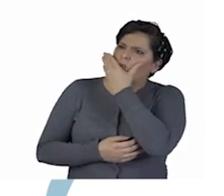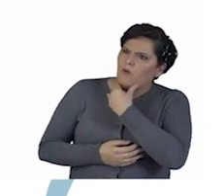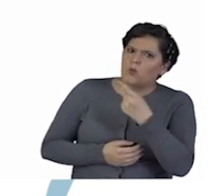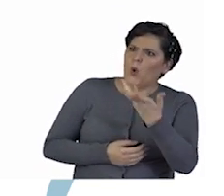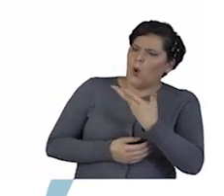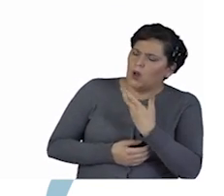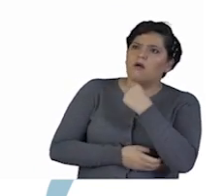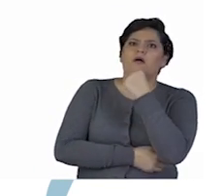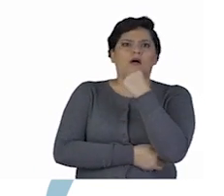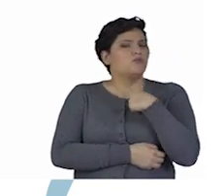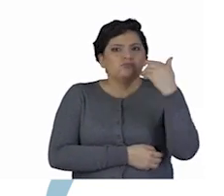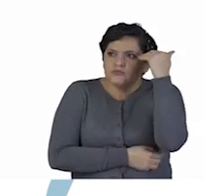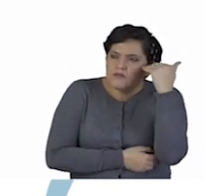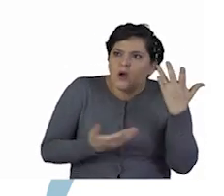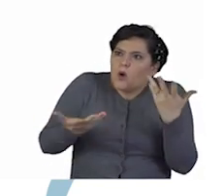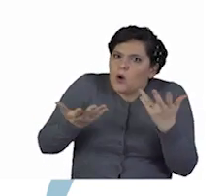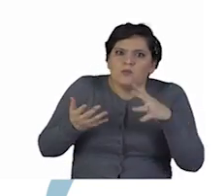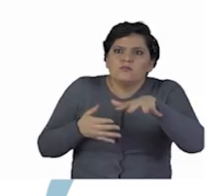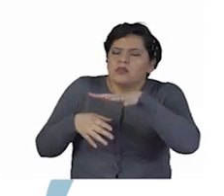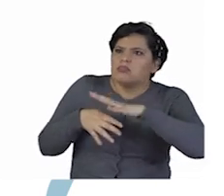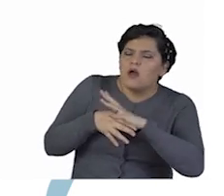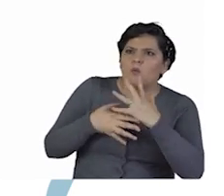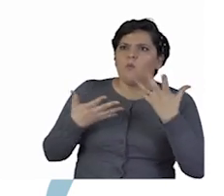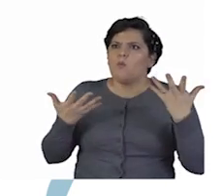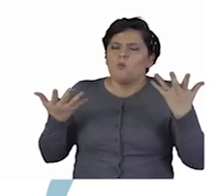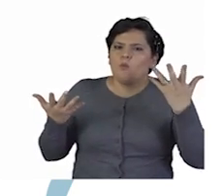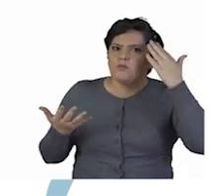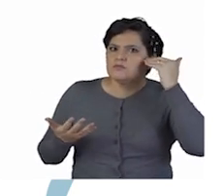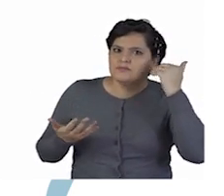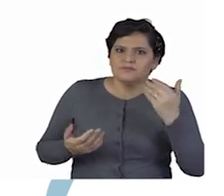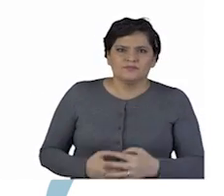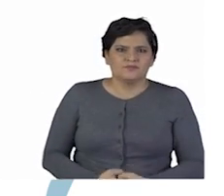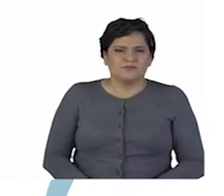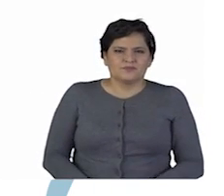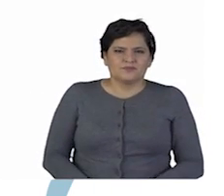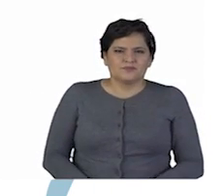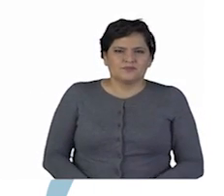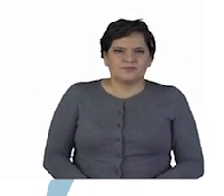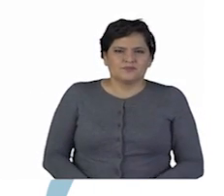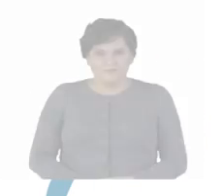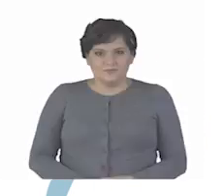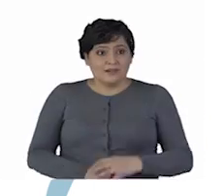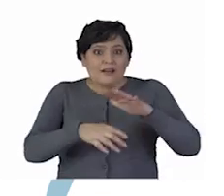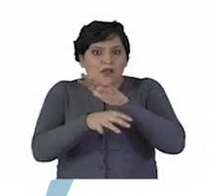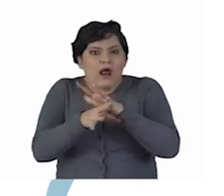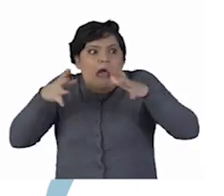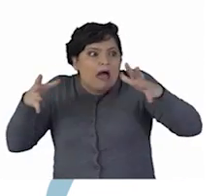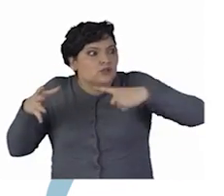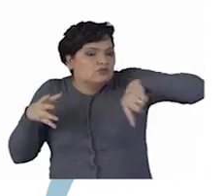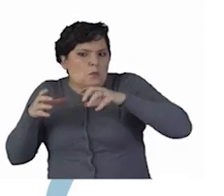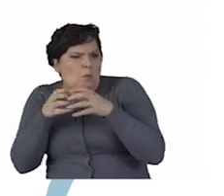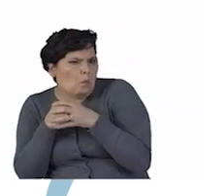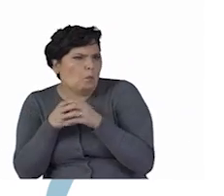y también los camarines. ¡Qué bonito todo lo que me cuentas! No tenía idea cómo funcionaba todo este mundo tan mágico. Nosotros